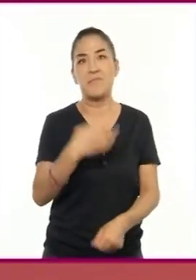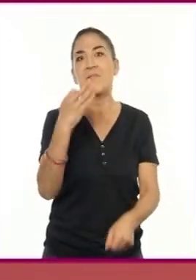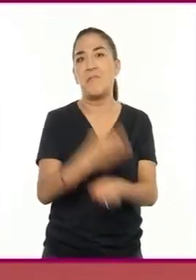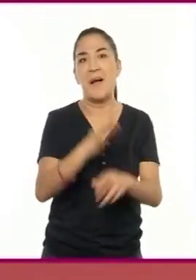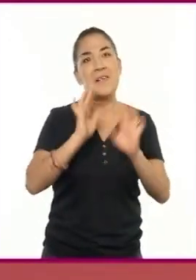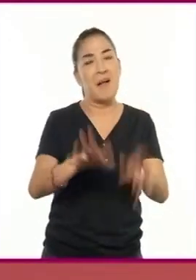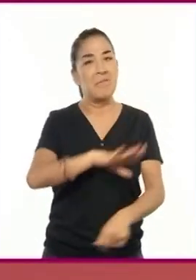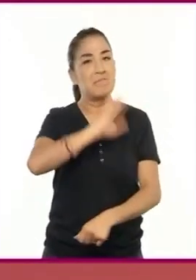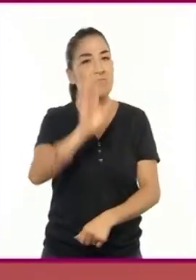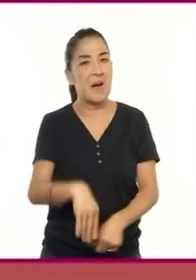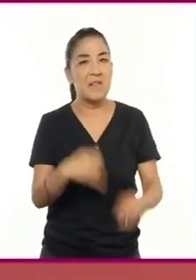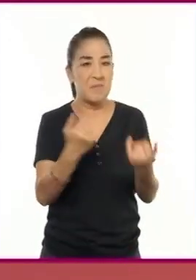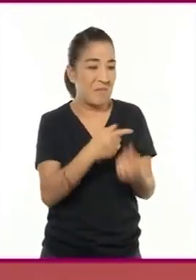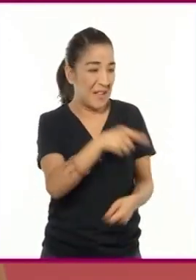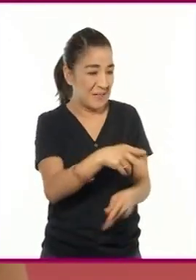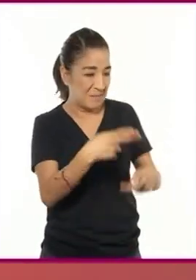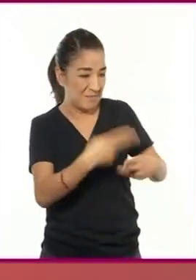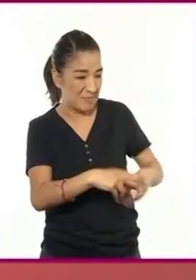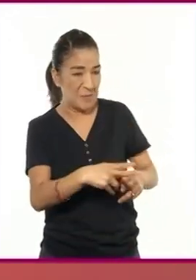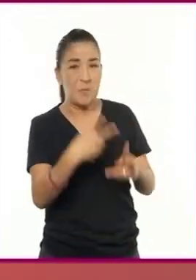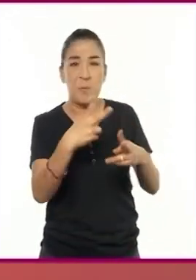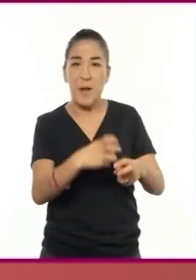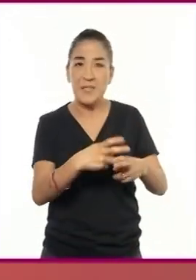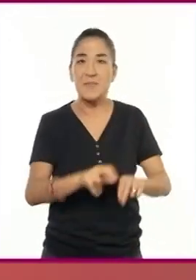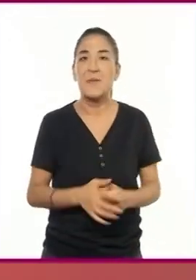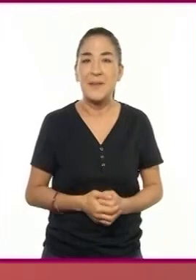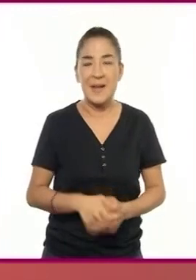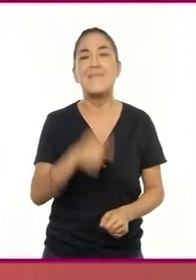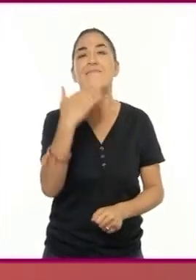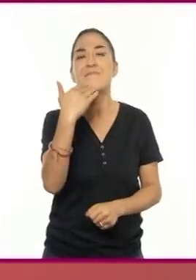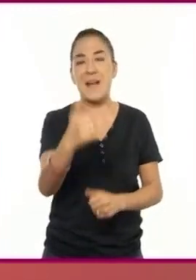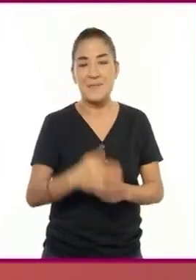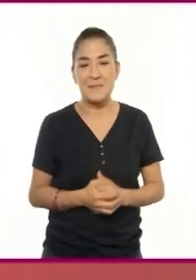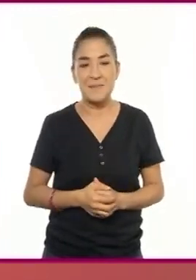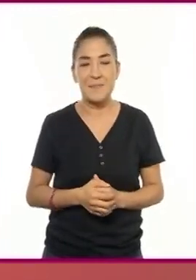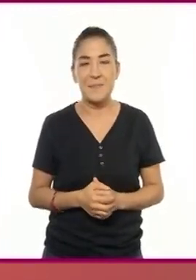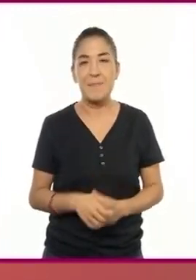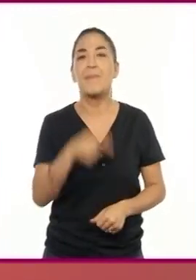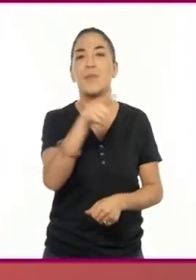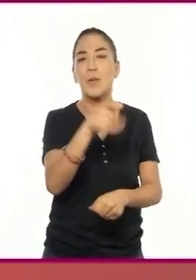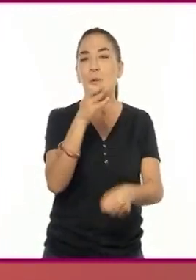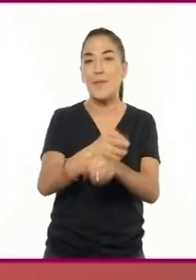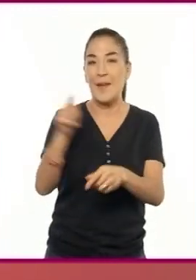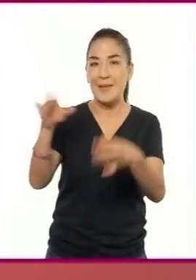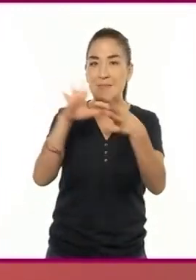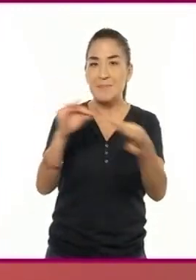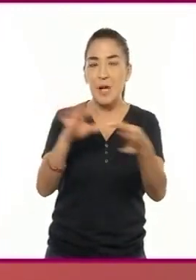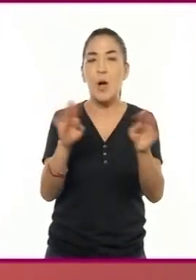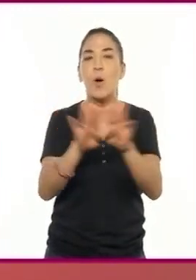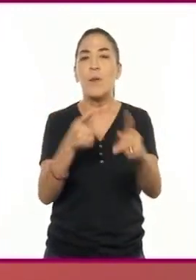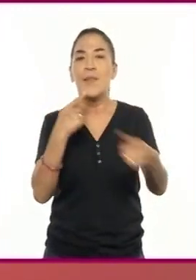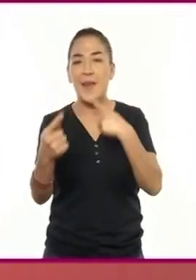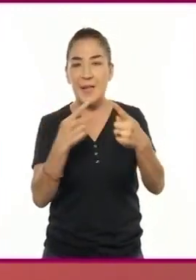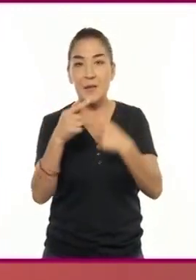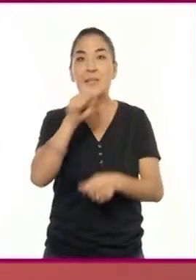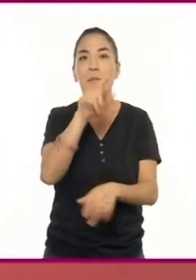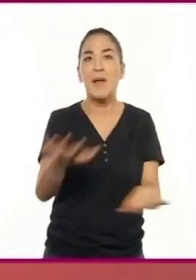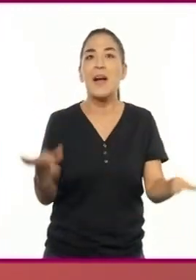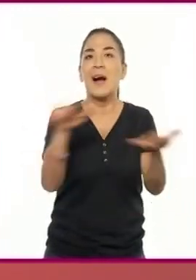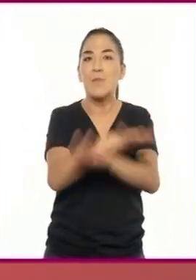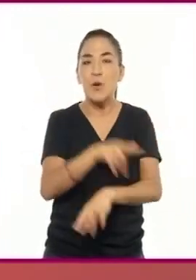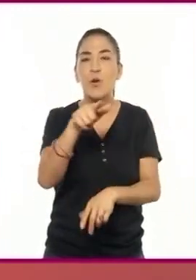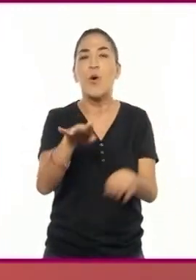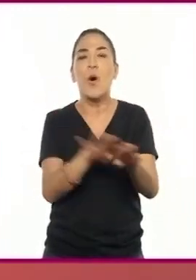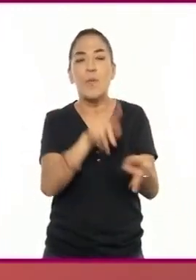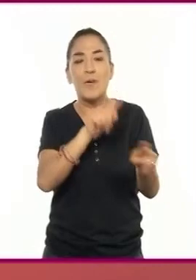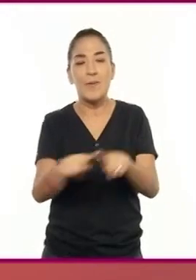estaría muerto y formaría parte de estos vestigios. Muy bien. Convertiste una acción en diálogo e incluso modificaste las demás